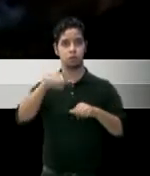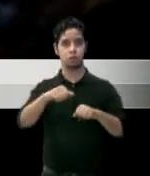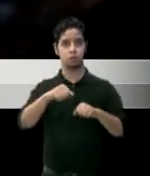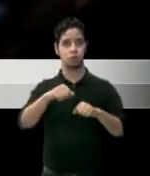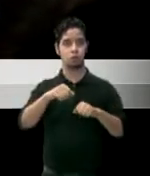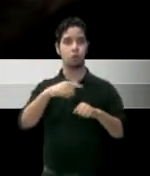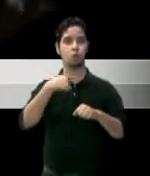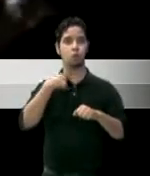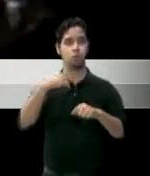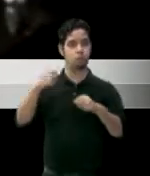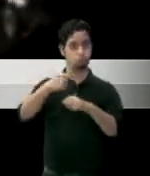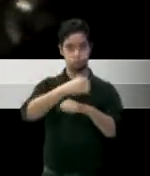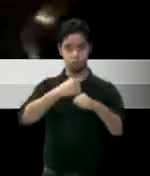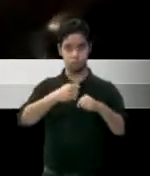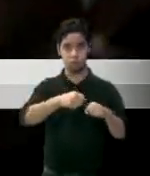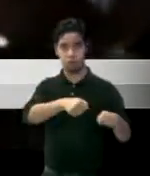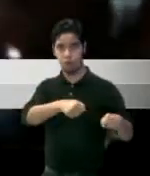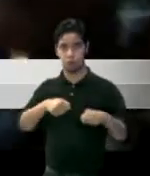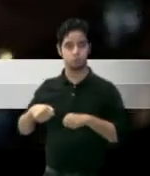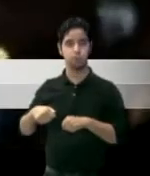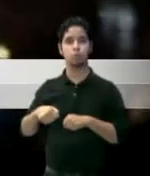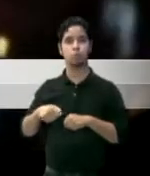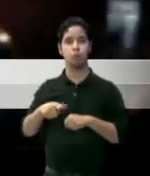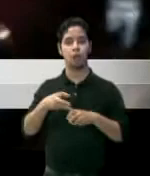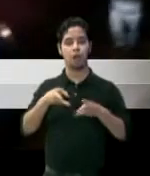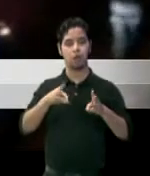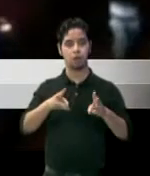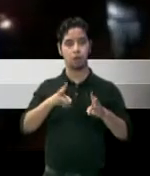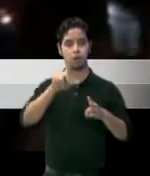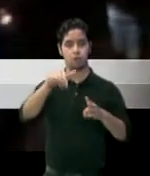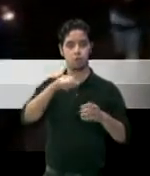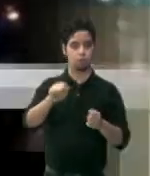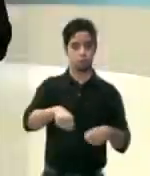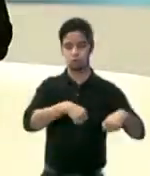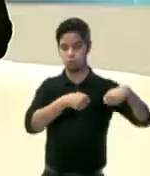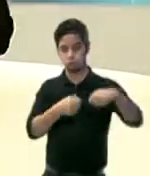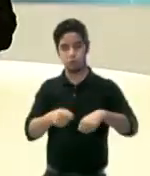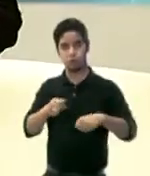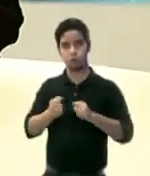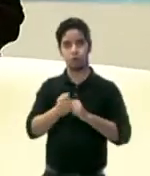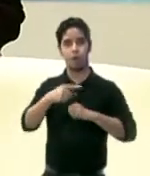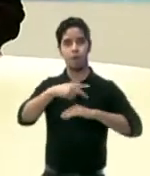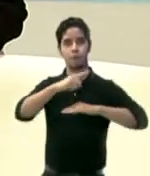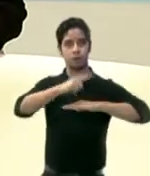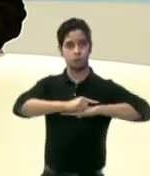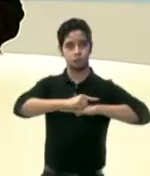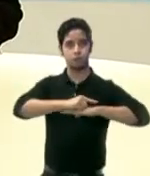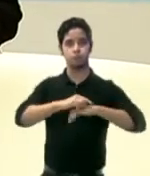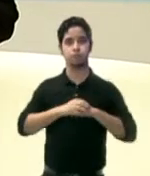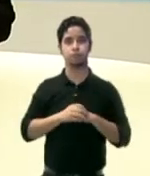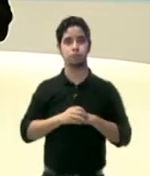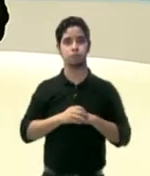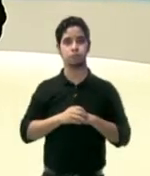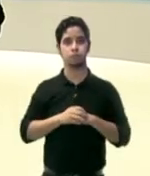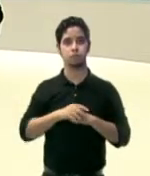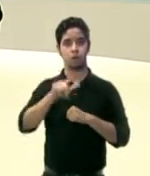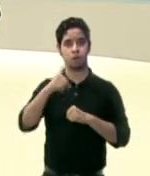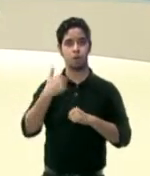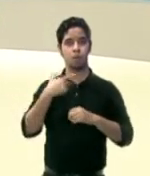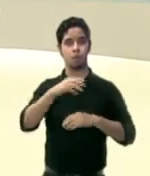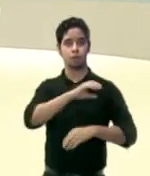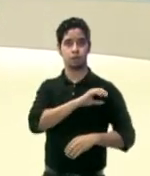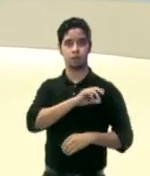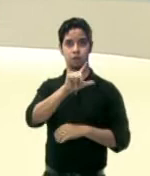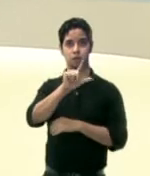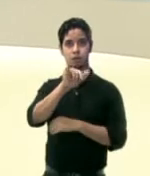arrastra a la acera, donde le da vuelta y lo pone sobre su estómago. Entre tanto, la policía de Líbano confirmó hoy la